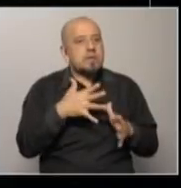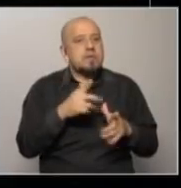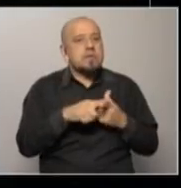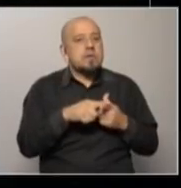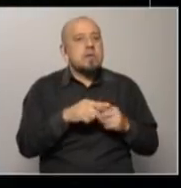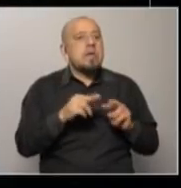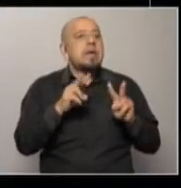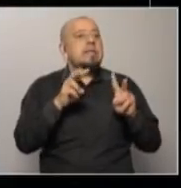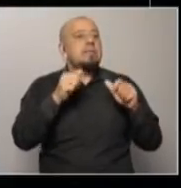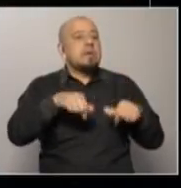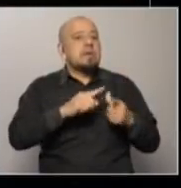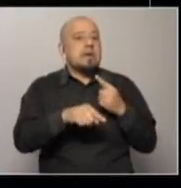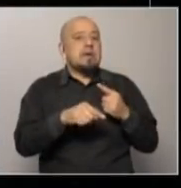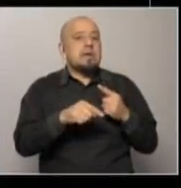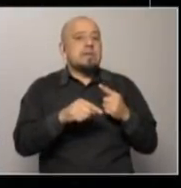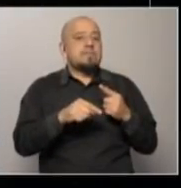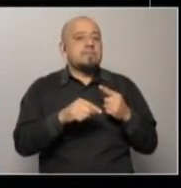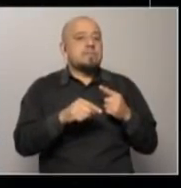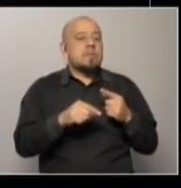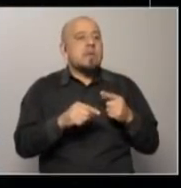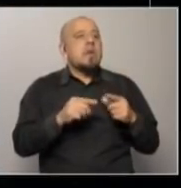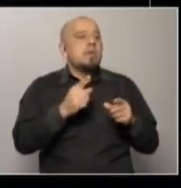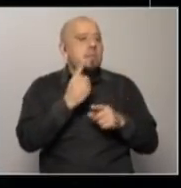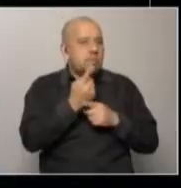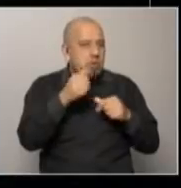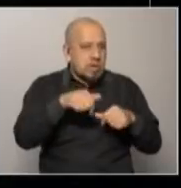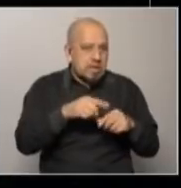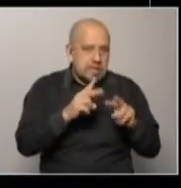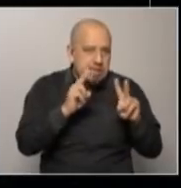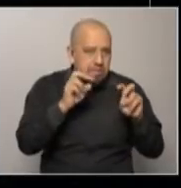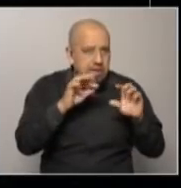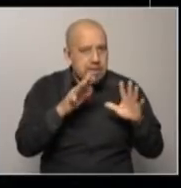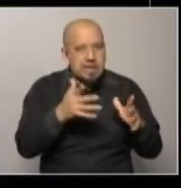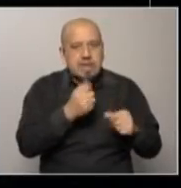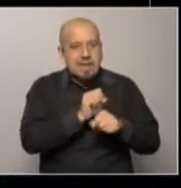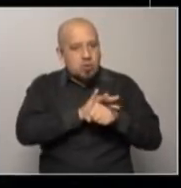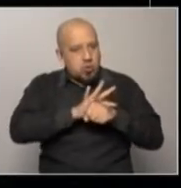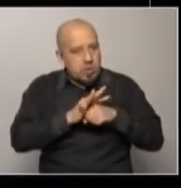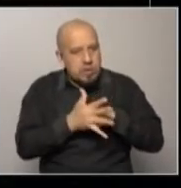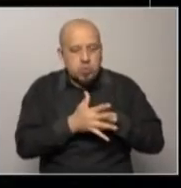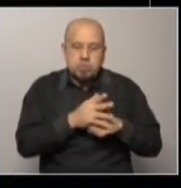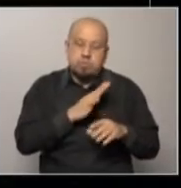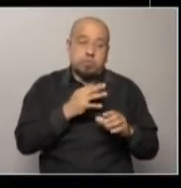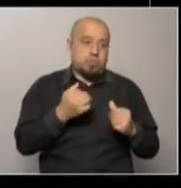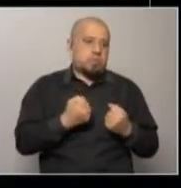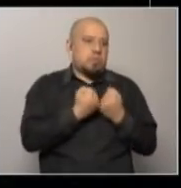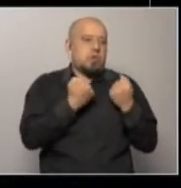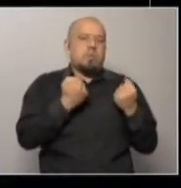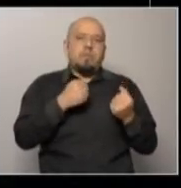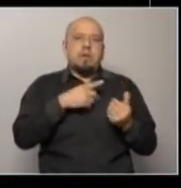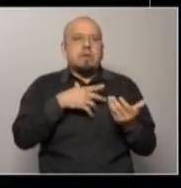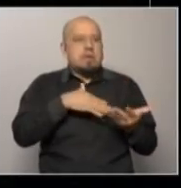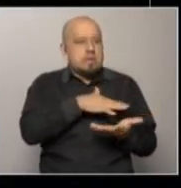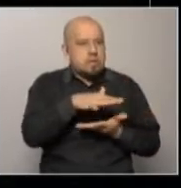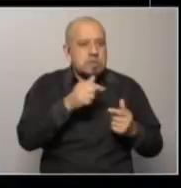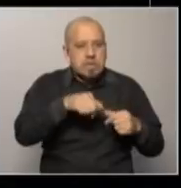que llegó la pandemia en el Uruguay, la pandemia primero golpeó al mundo, una situación económica muy distinta, de hecho vamos